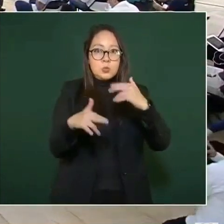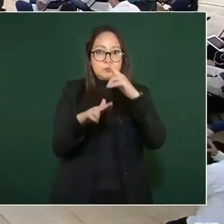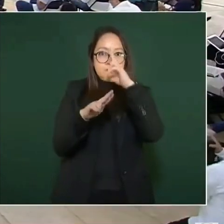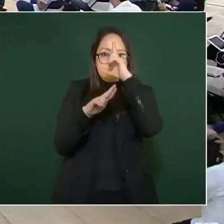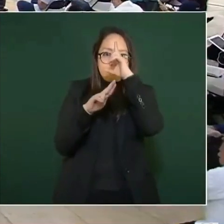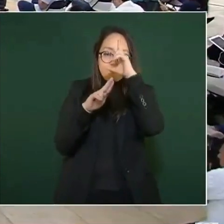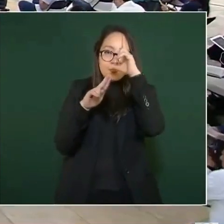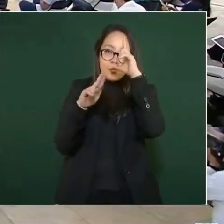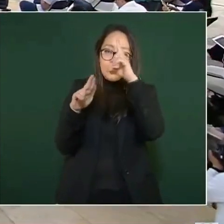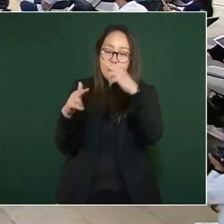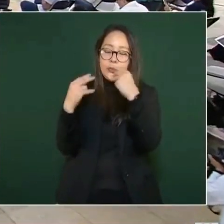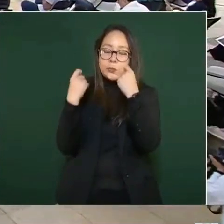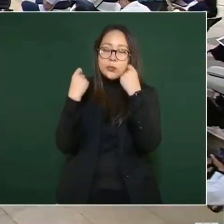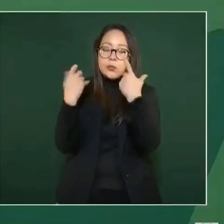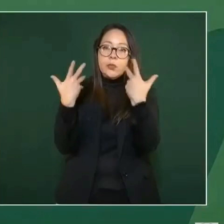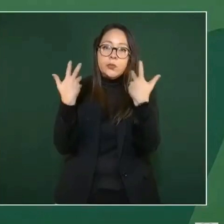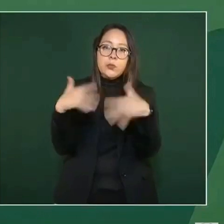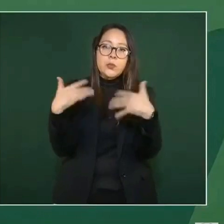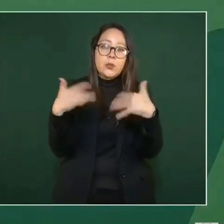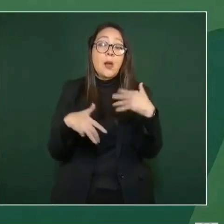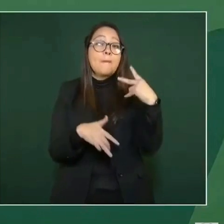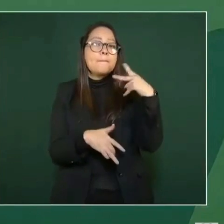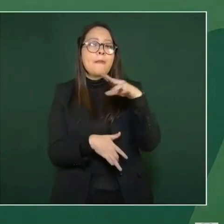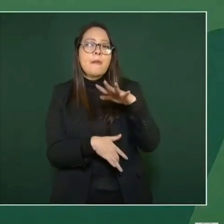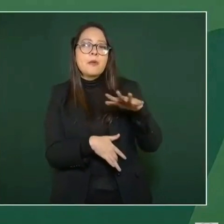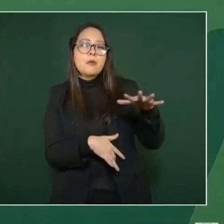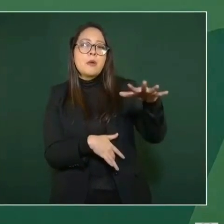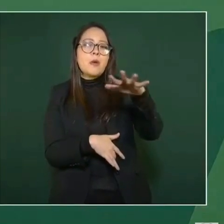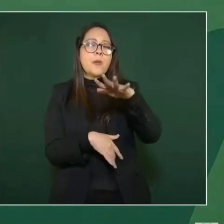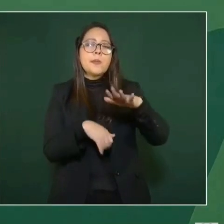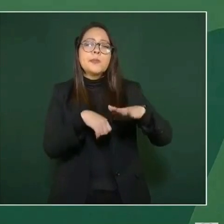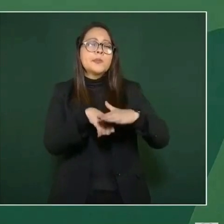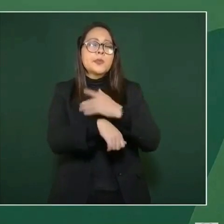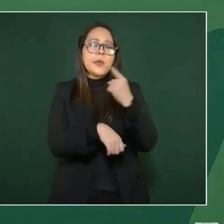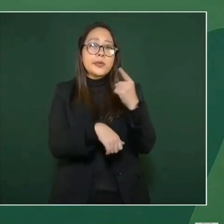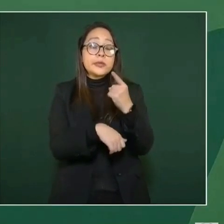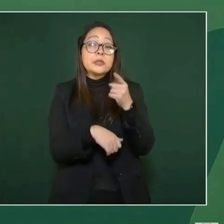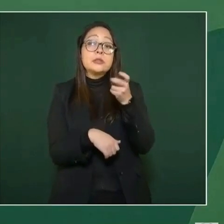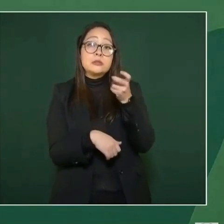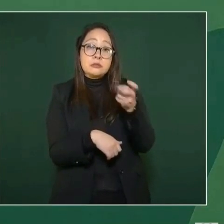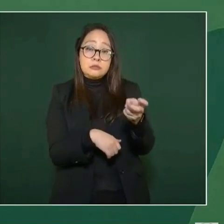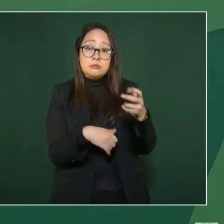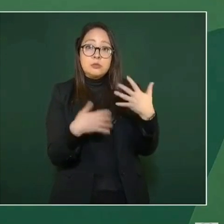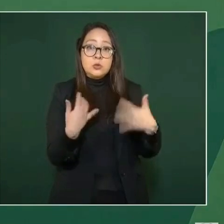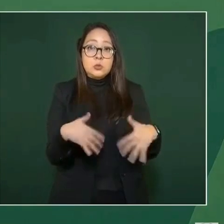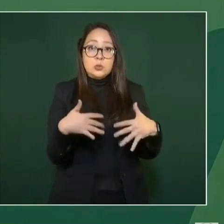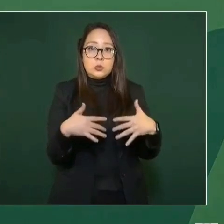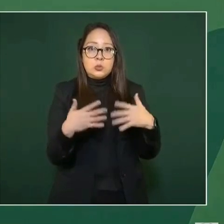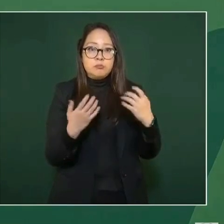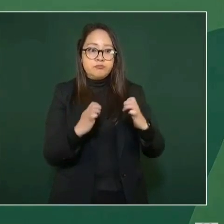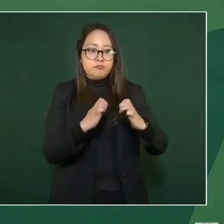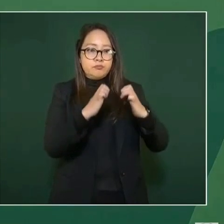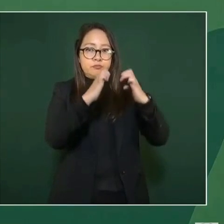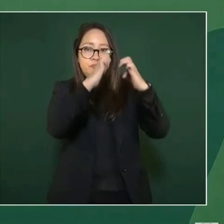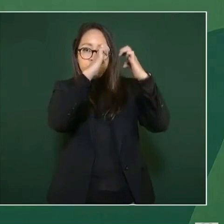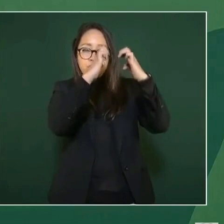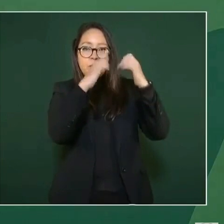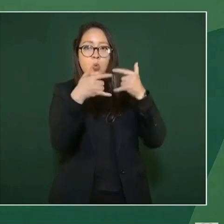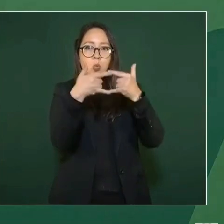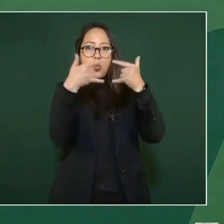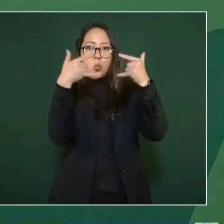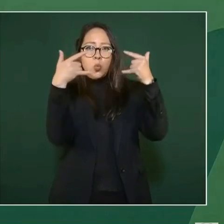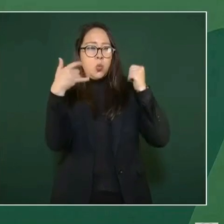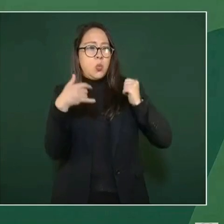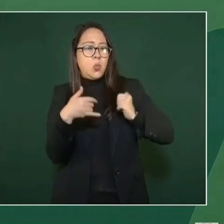fuerte simboliza la independencia de México.